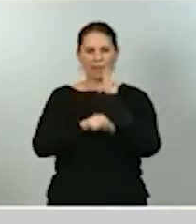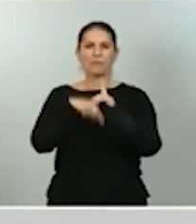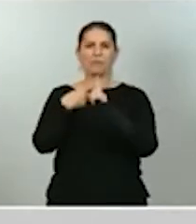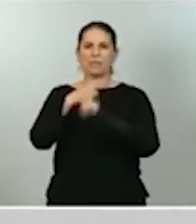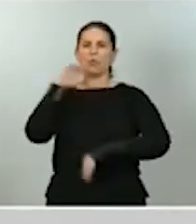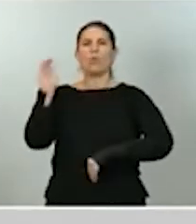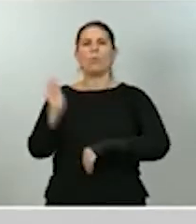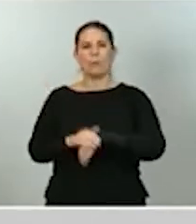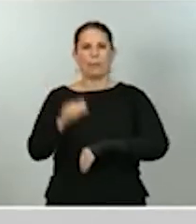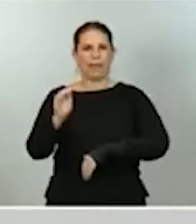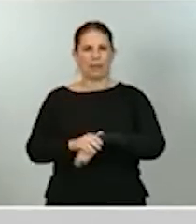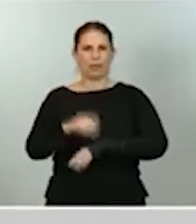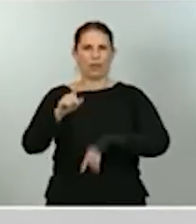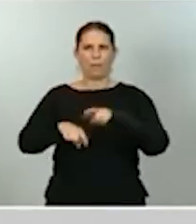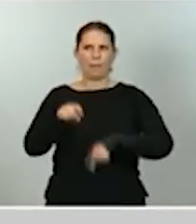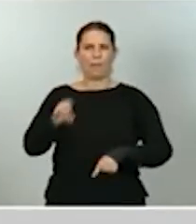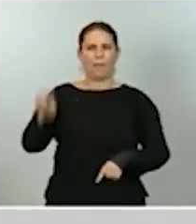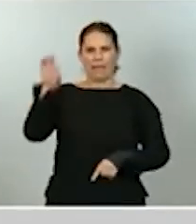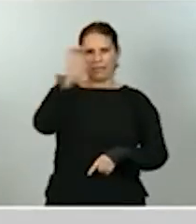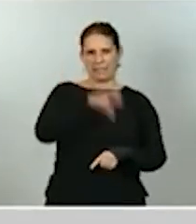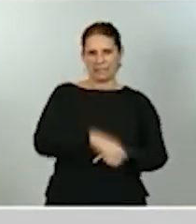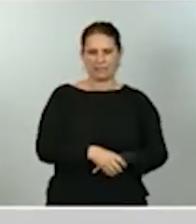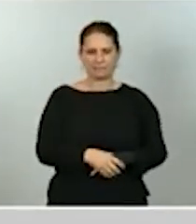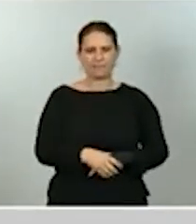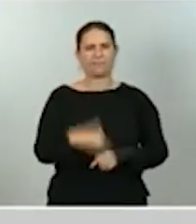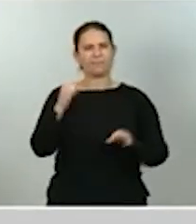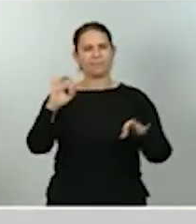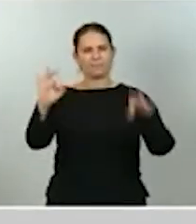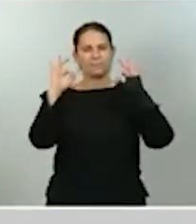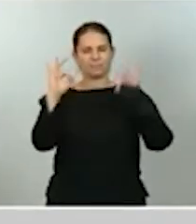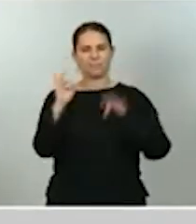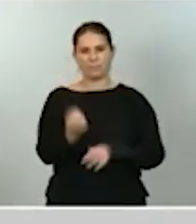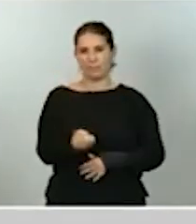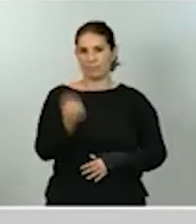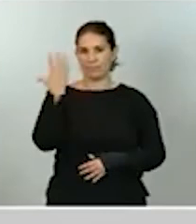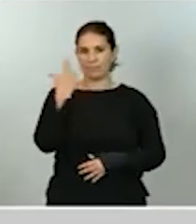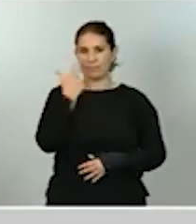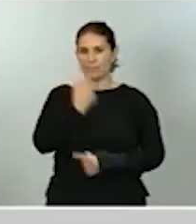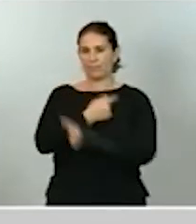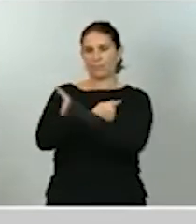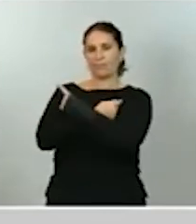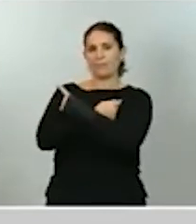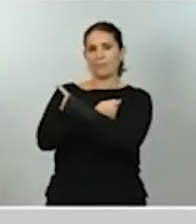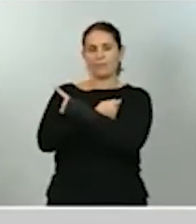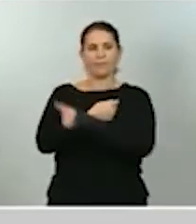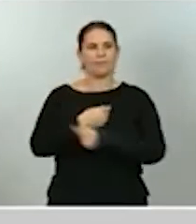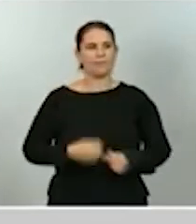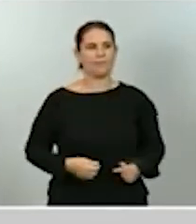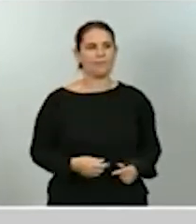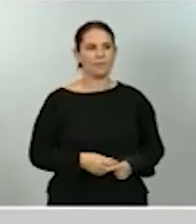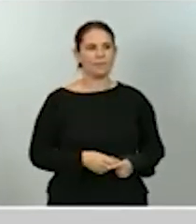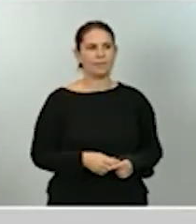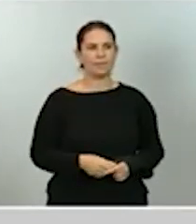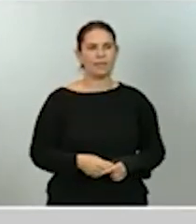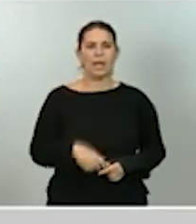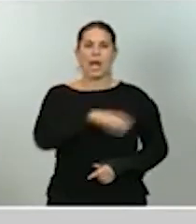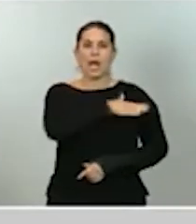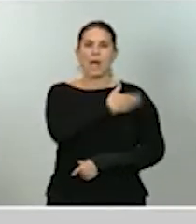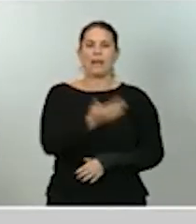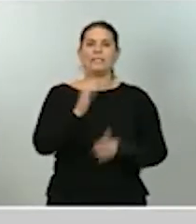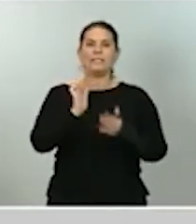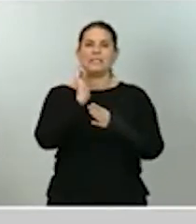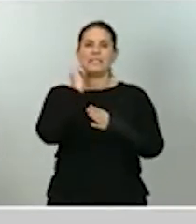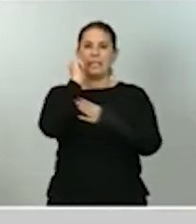los diferentes países. En particular, en esta diapositiva ven ustedes reflejada la línea de avales del Instituto de Crédito Oficial,